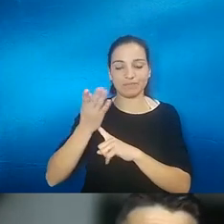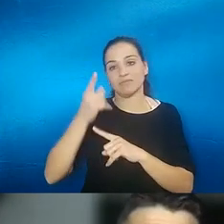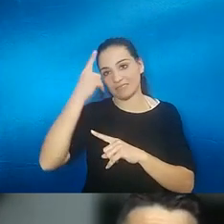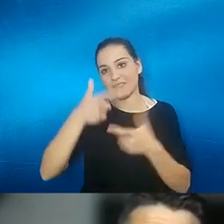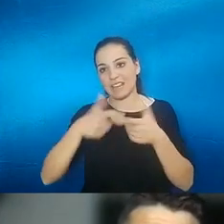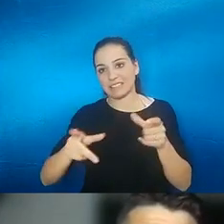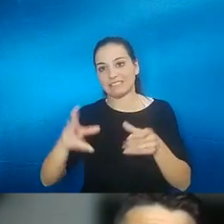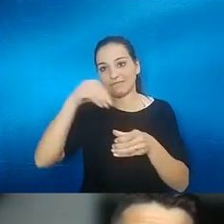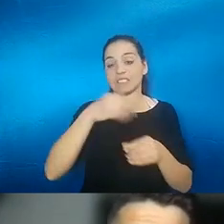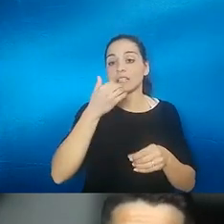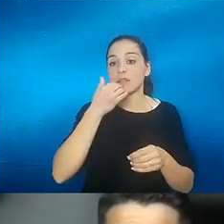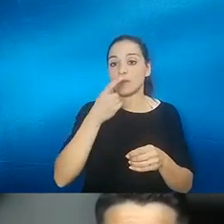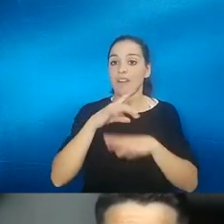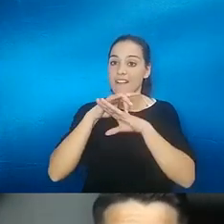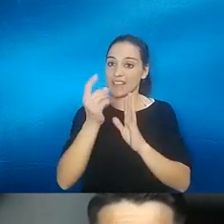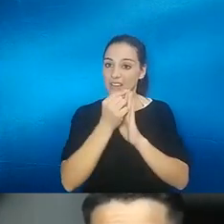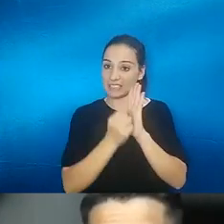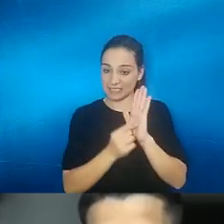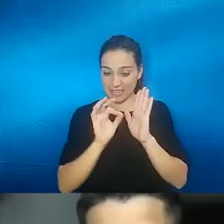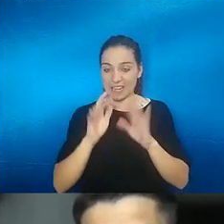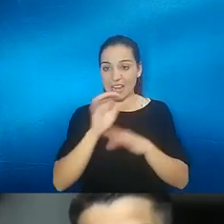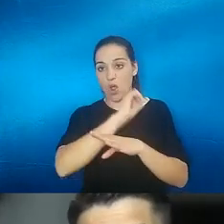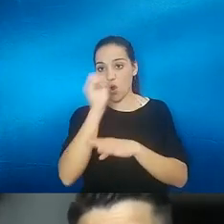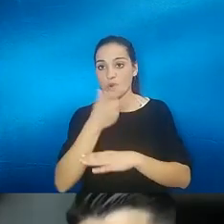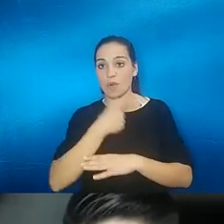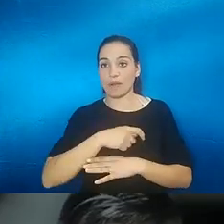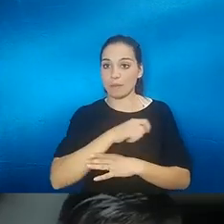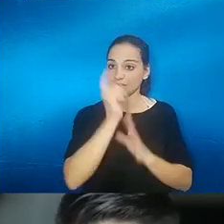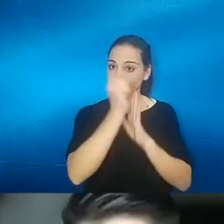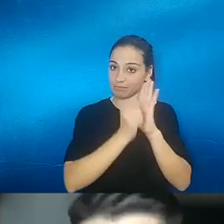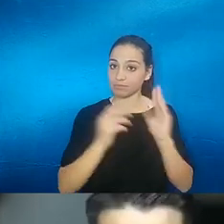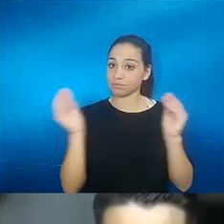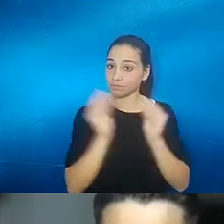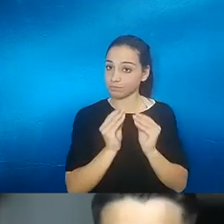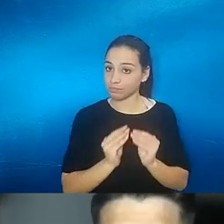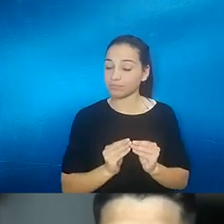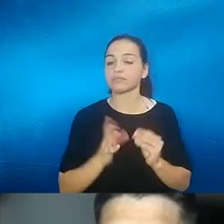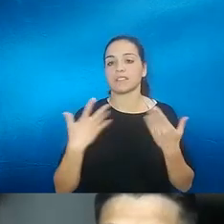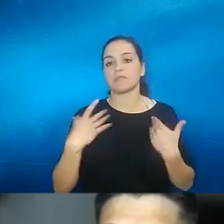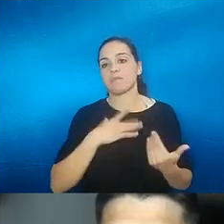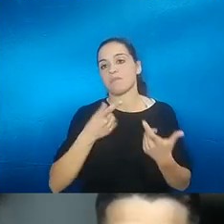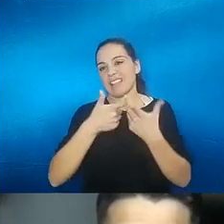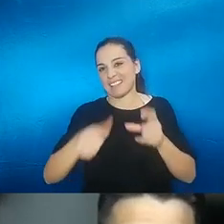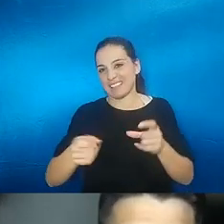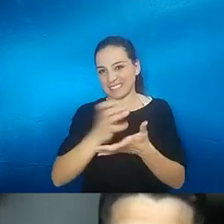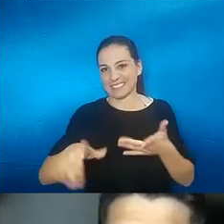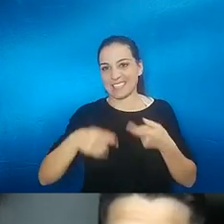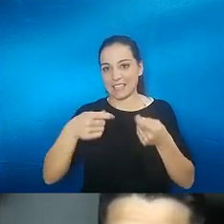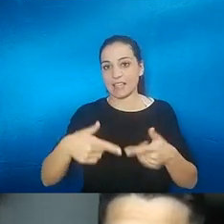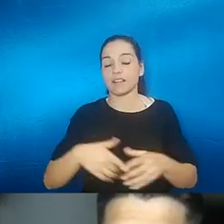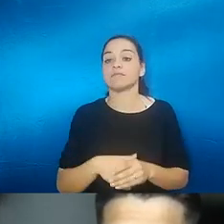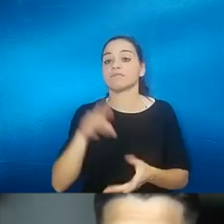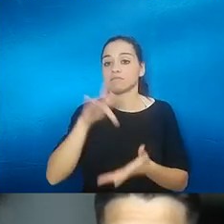reúnen los criterios que dice la guía europea y española pues se podrán beneficiar y si yo he participado como investigador